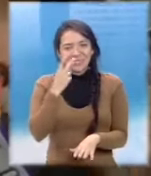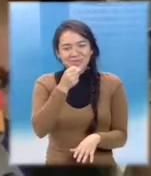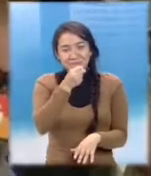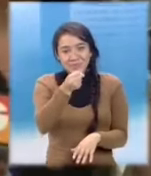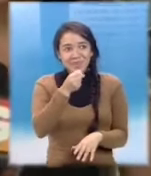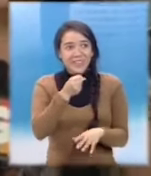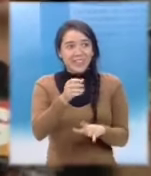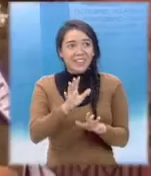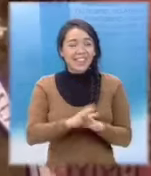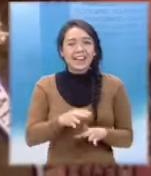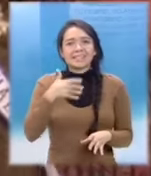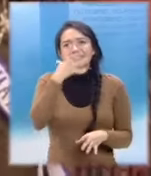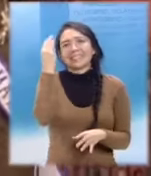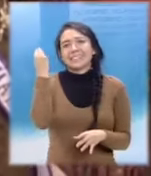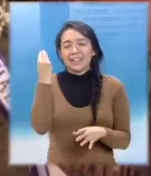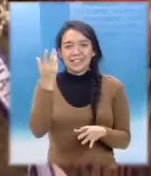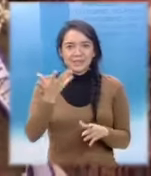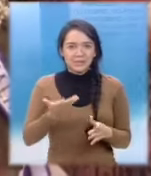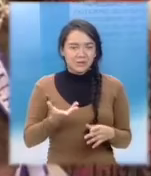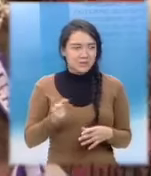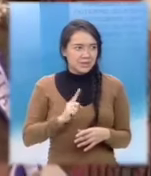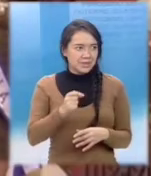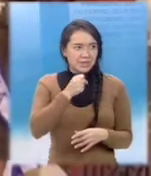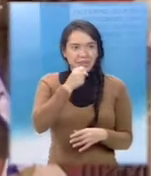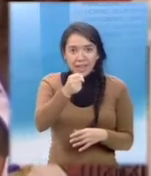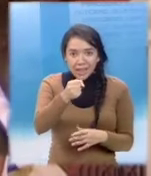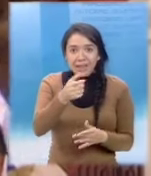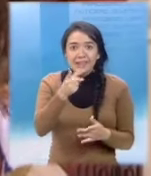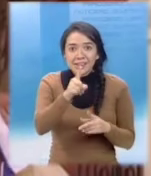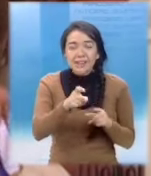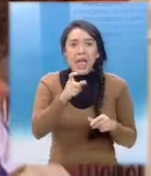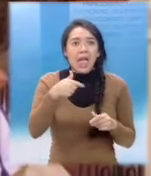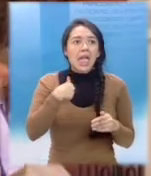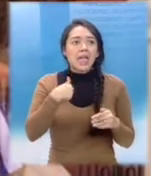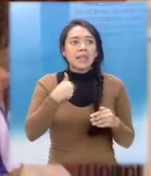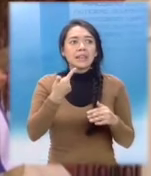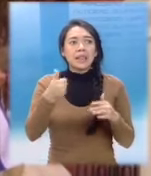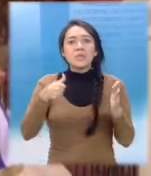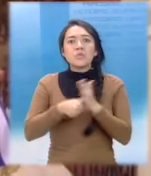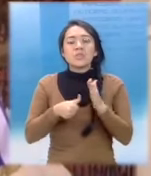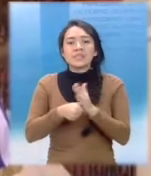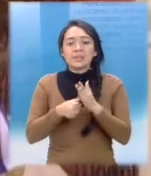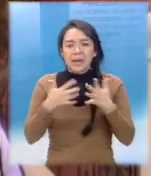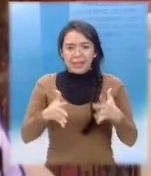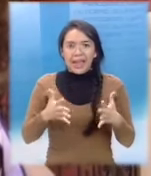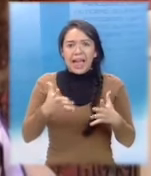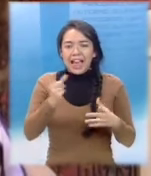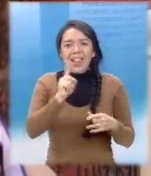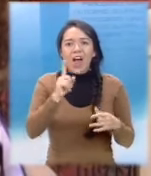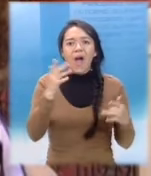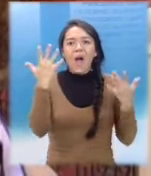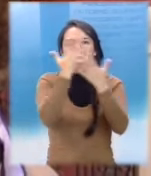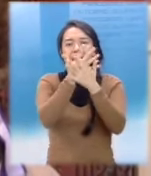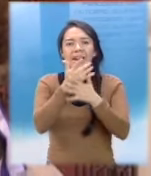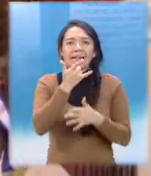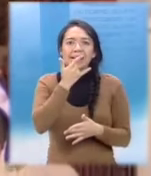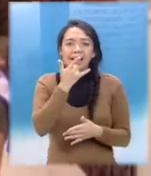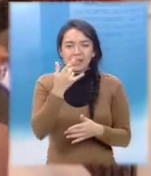Es que se me olvida En el teatro municipalidad De... Municipalidad dije ¡No siento!